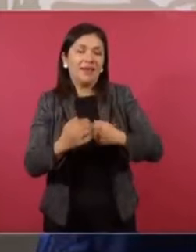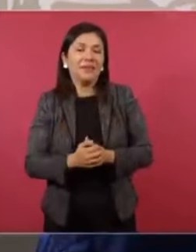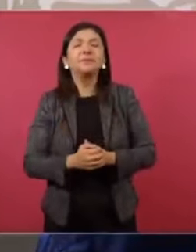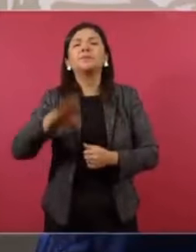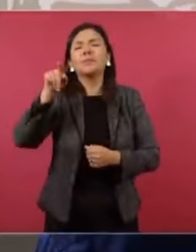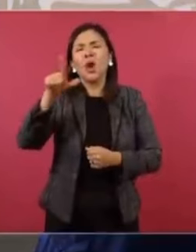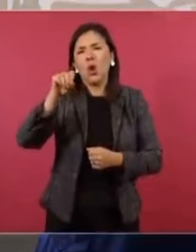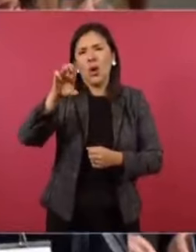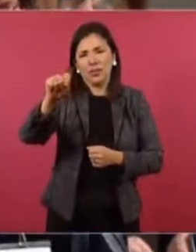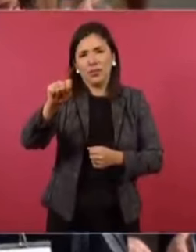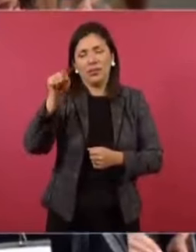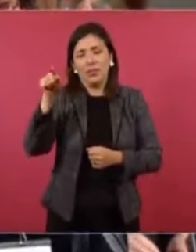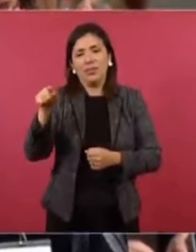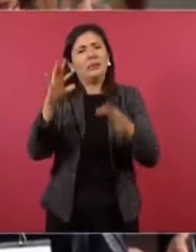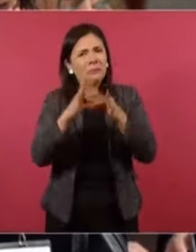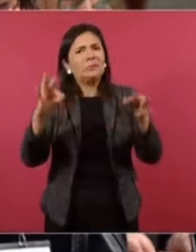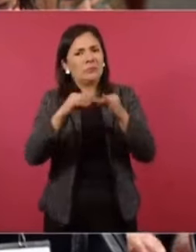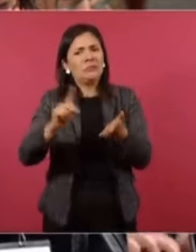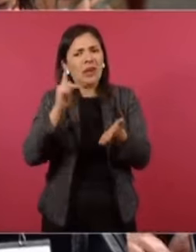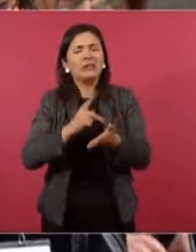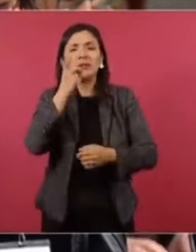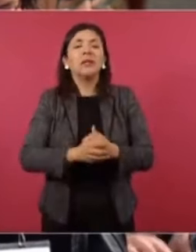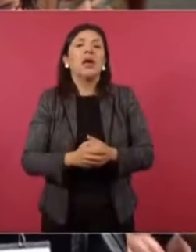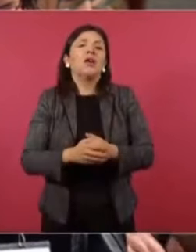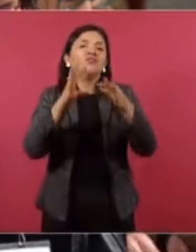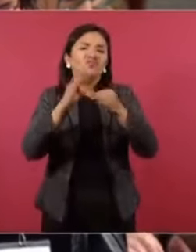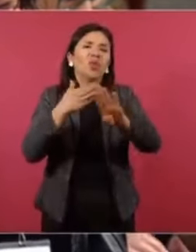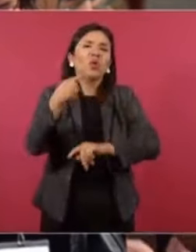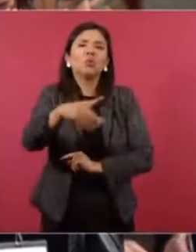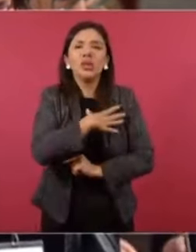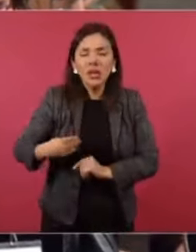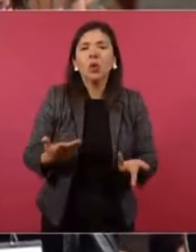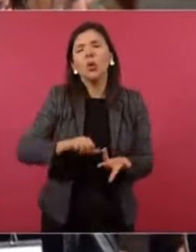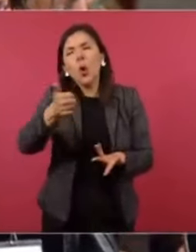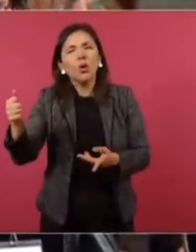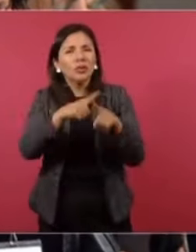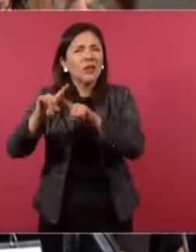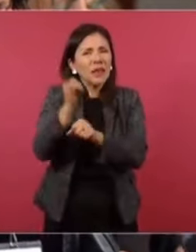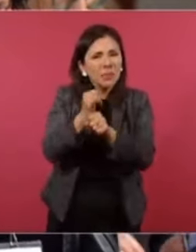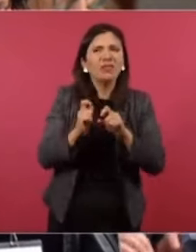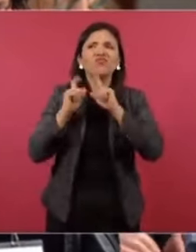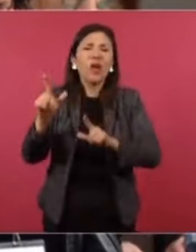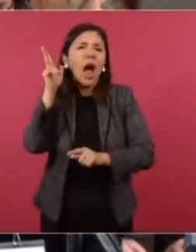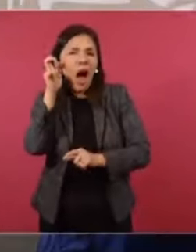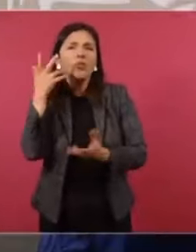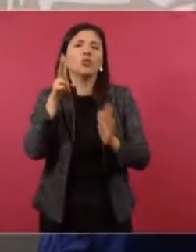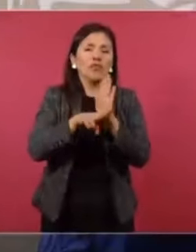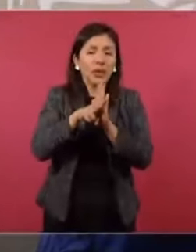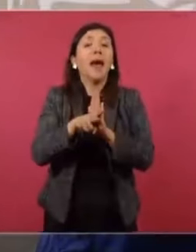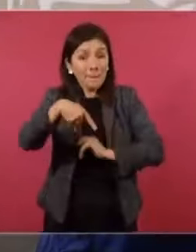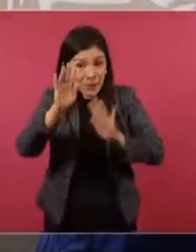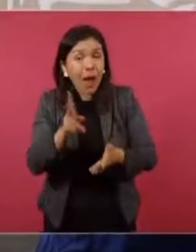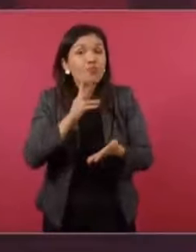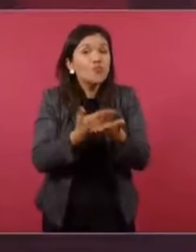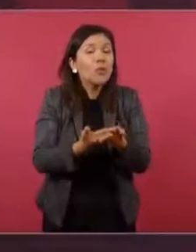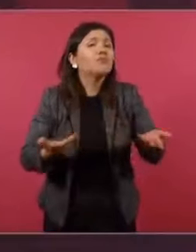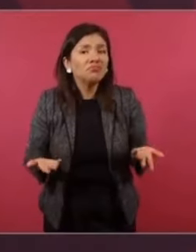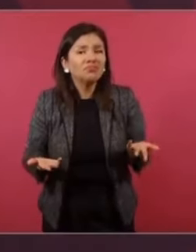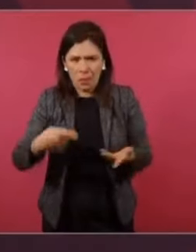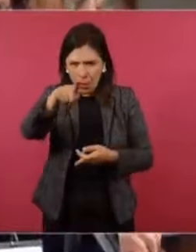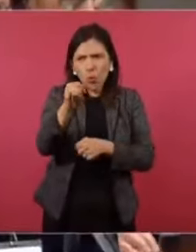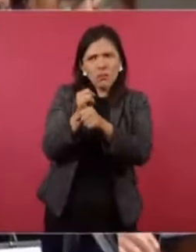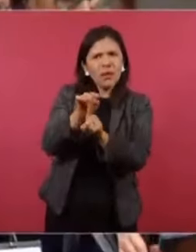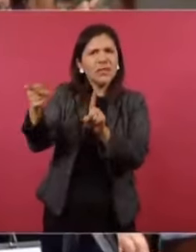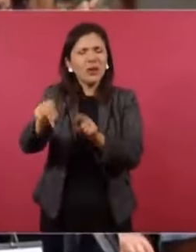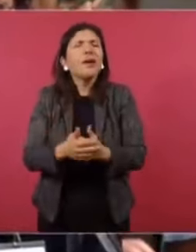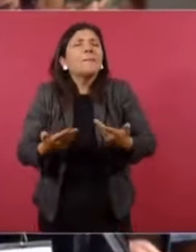ellos, Loreda ha hablado mucho de esas, pues de sus hijos y de otras investigaciones. Ha puesto videos, digo, audios. Pero no ha hecho nada porque no presenta pruebas. Ok, pero ¿por usted no